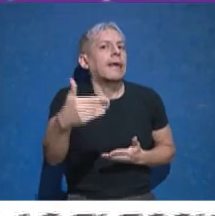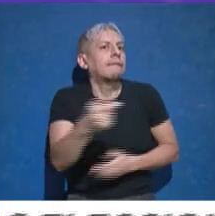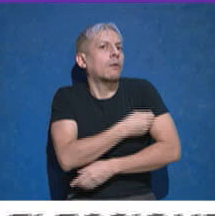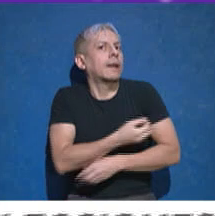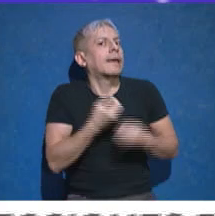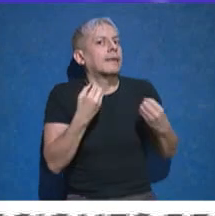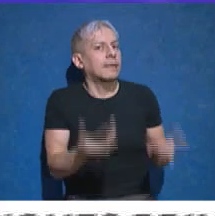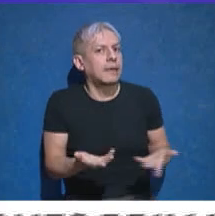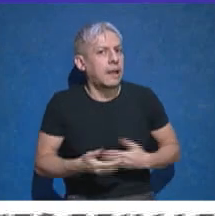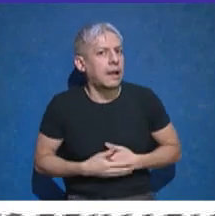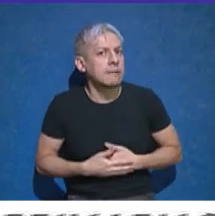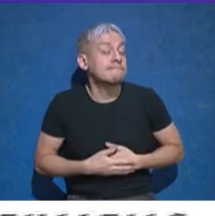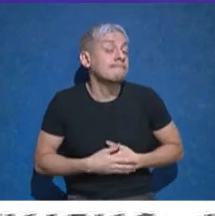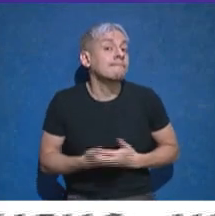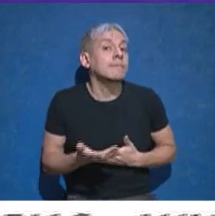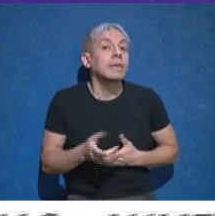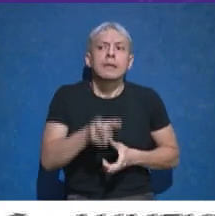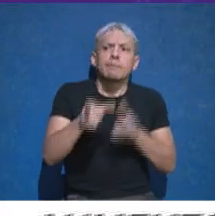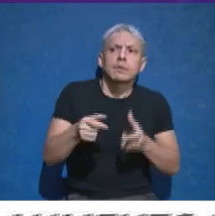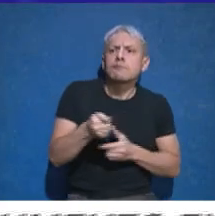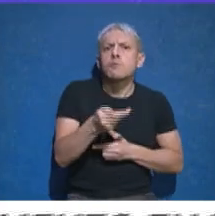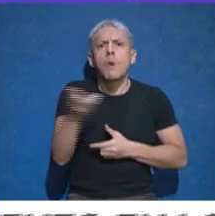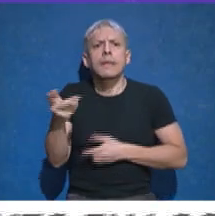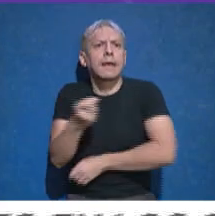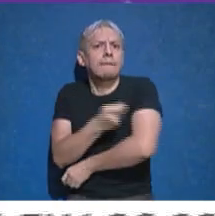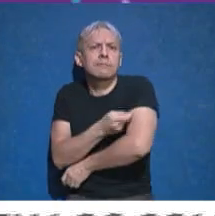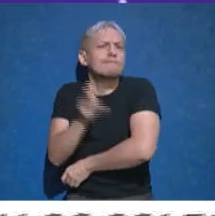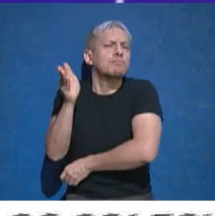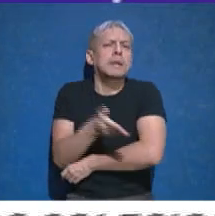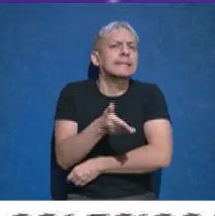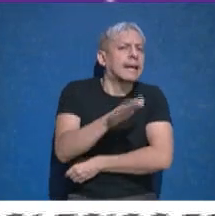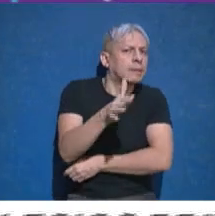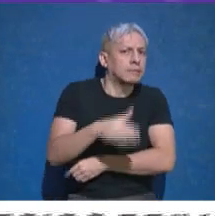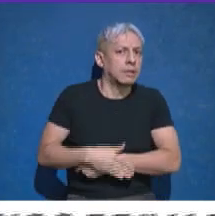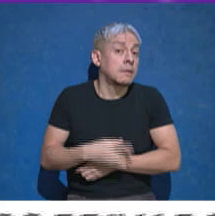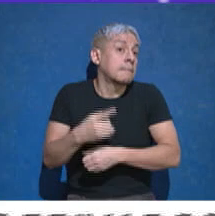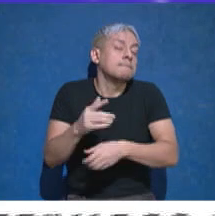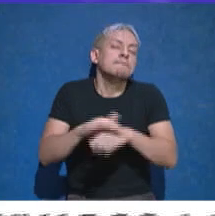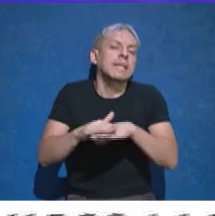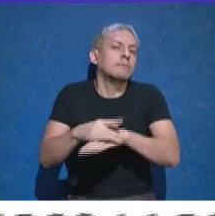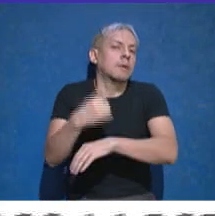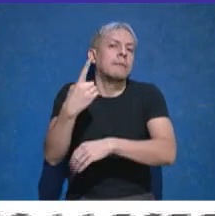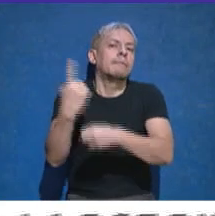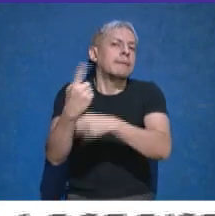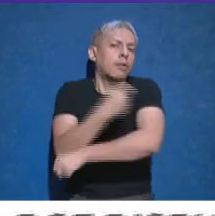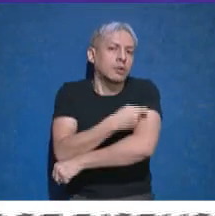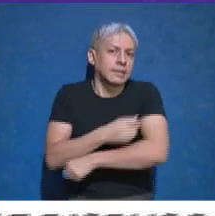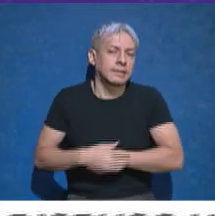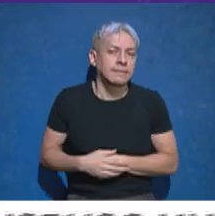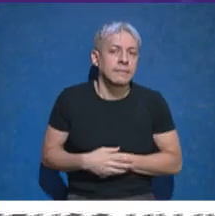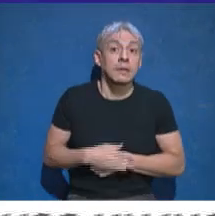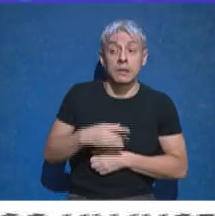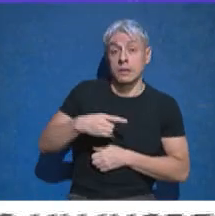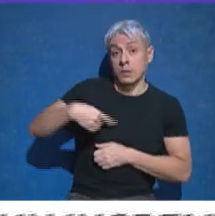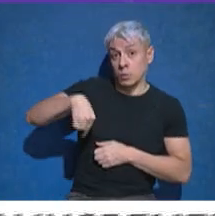vacunación? ¿Qué porcentaje de la población va a estar vacunada, al menos con la primera dosis? Bueno, nosotros por un lado